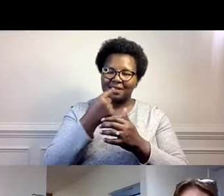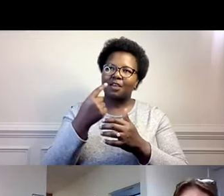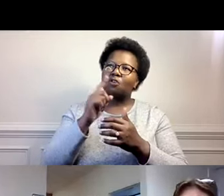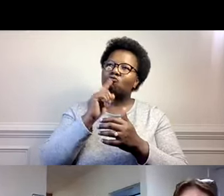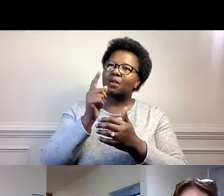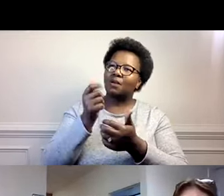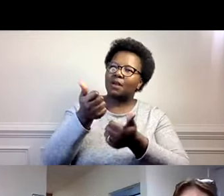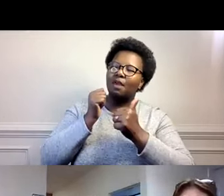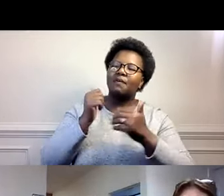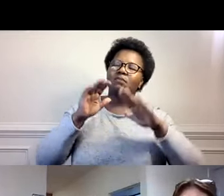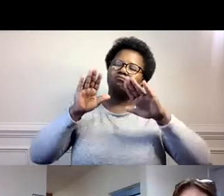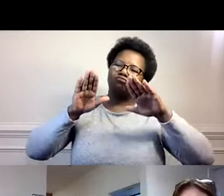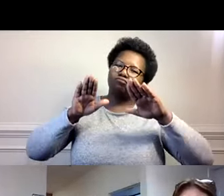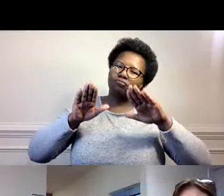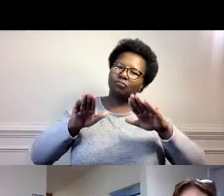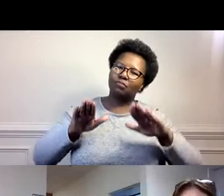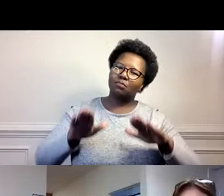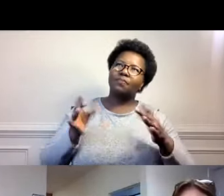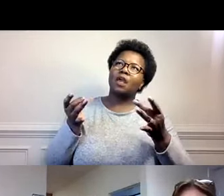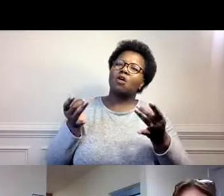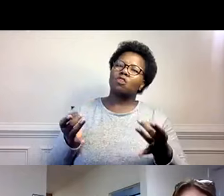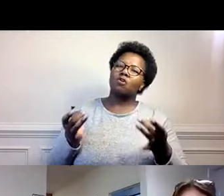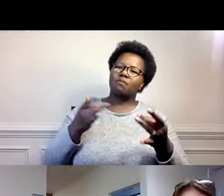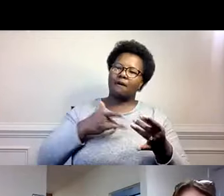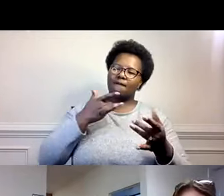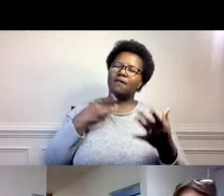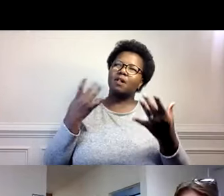La cosa de terapia, claro. O terapia.